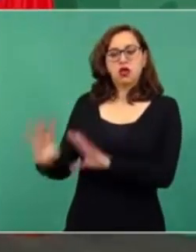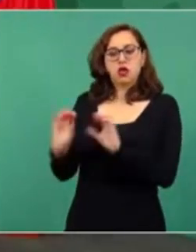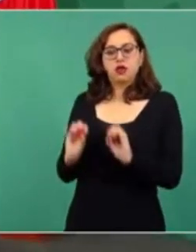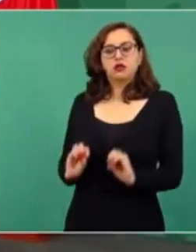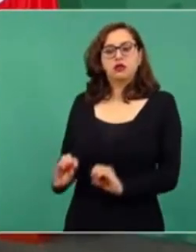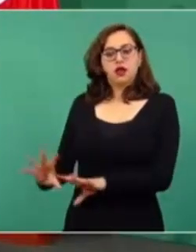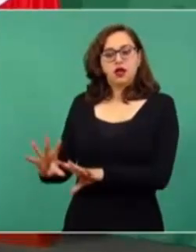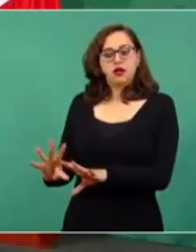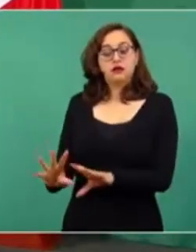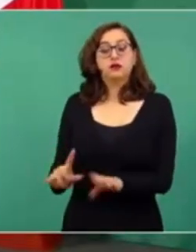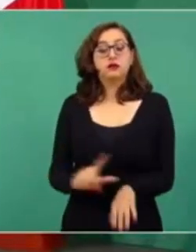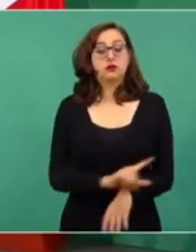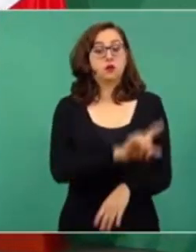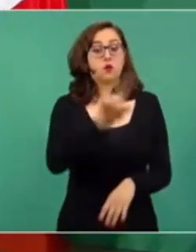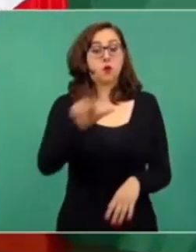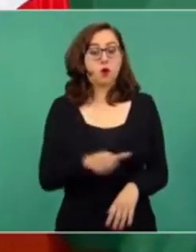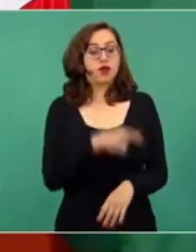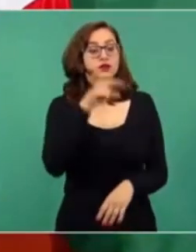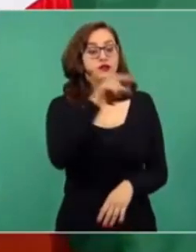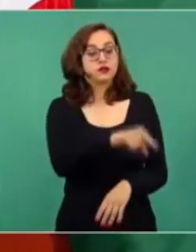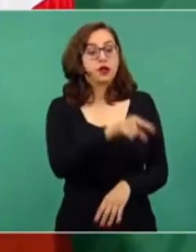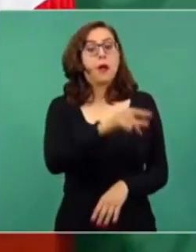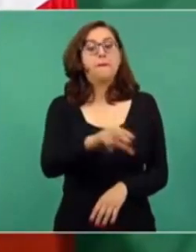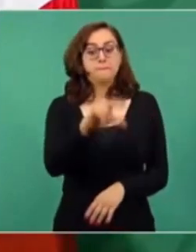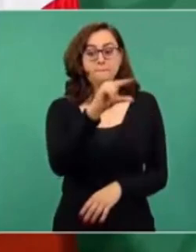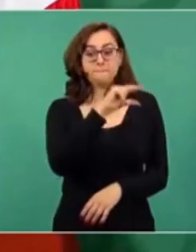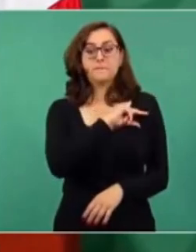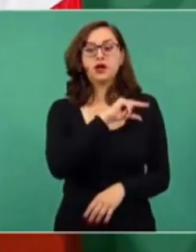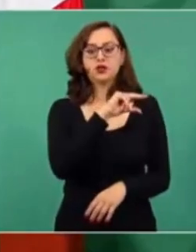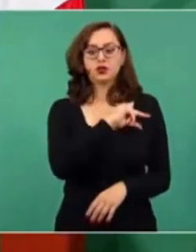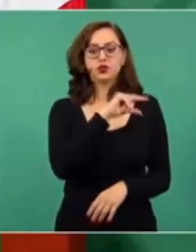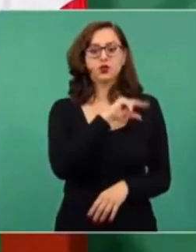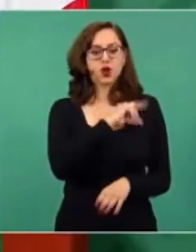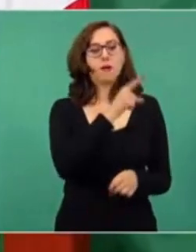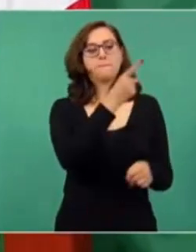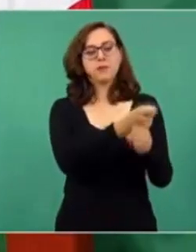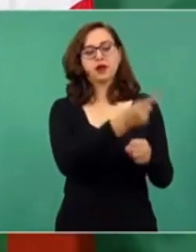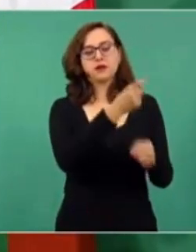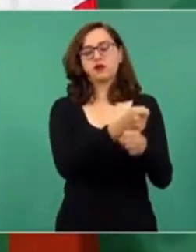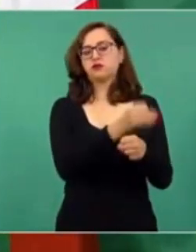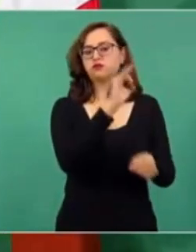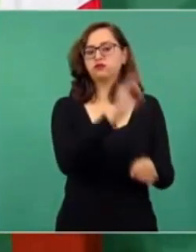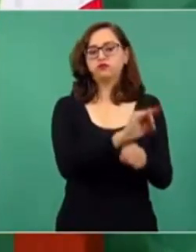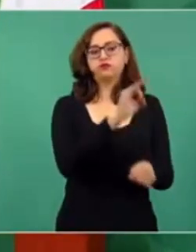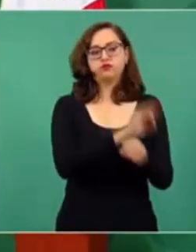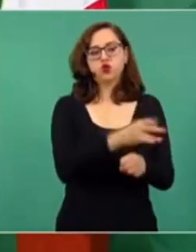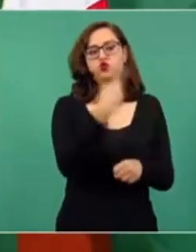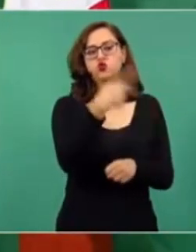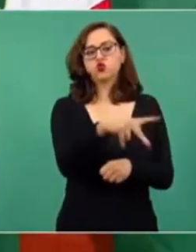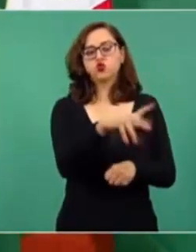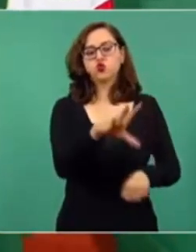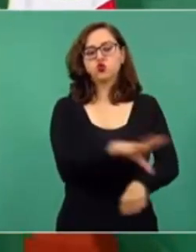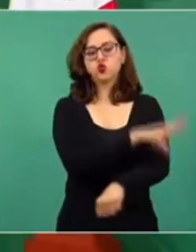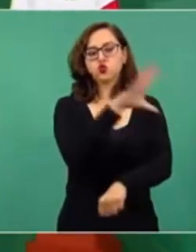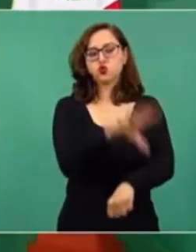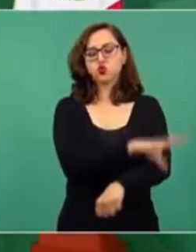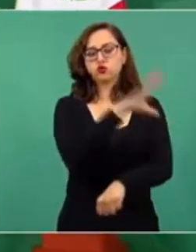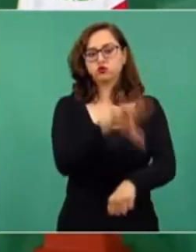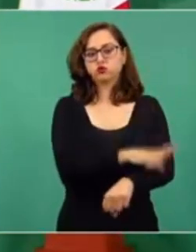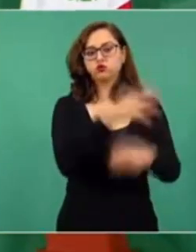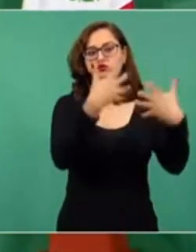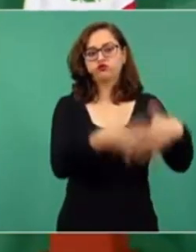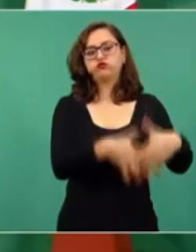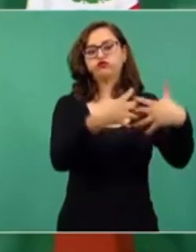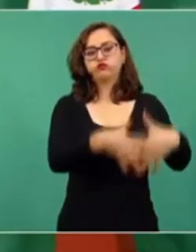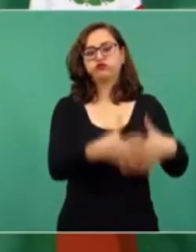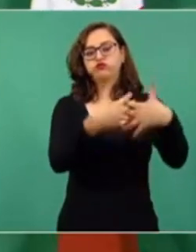eléctrica, primero la energía eléctrica que